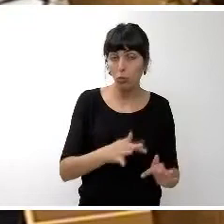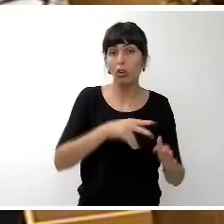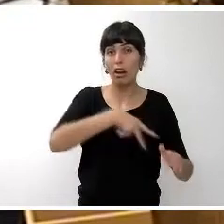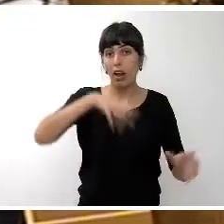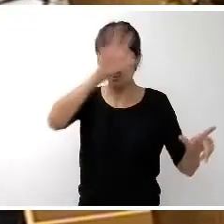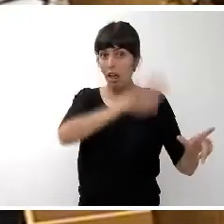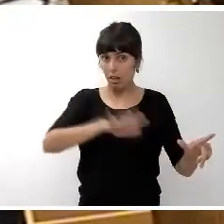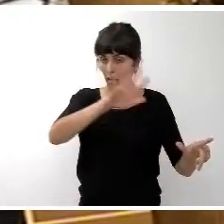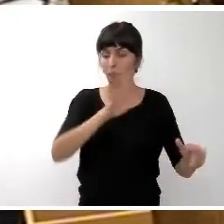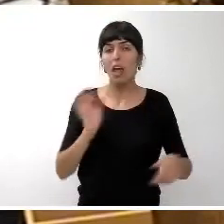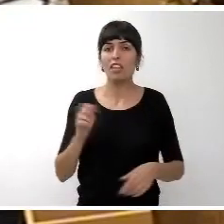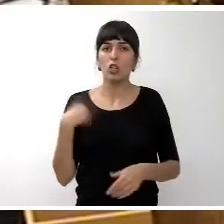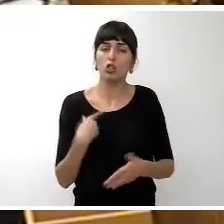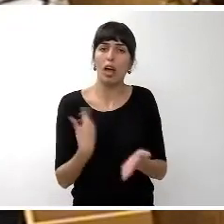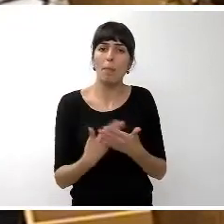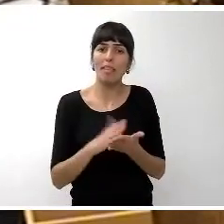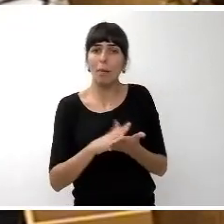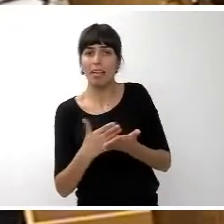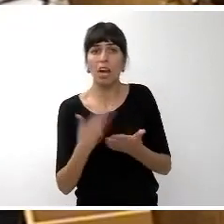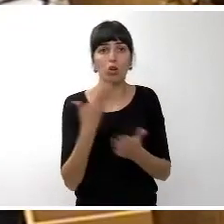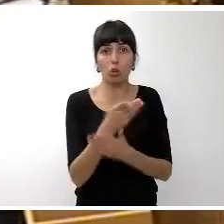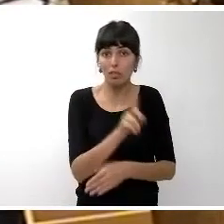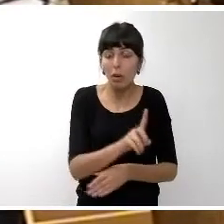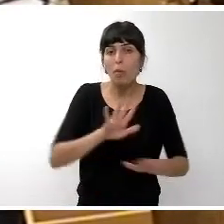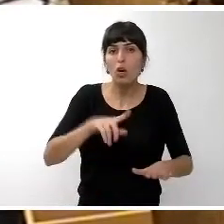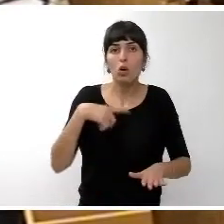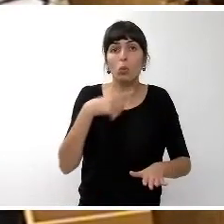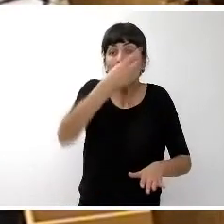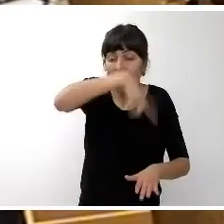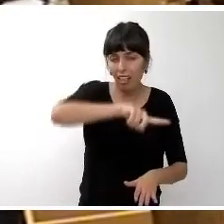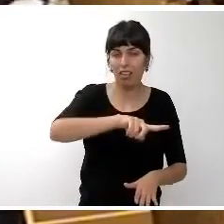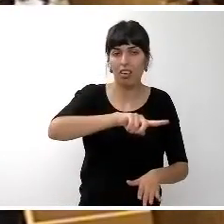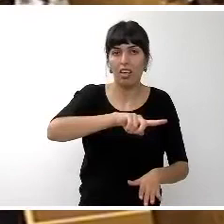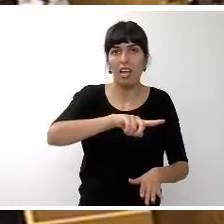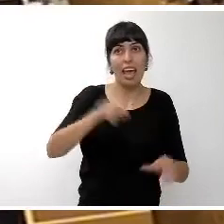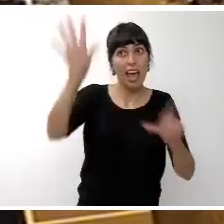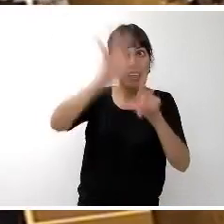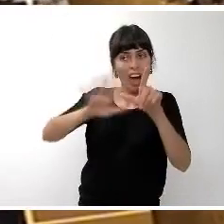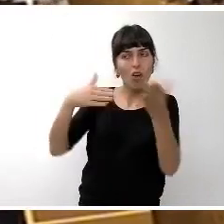Es verdad que no presentamos enmiendas parciales pero si lo quieren tomar como tal renegocien con el Estado